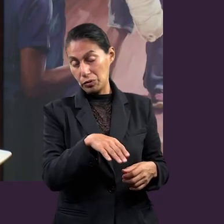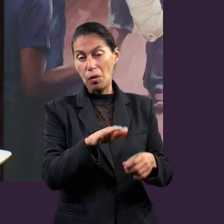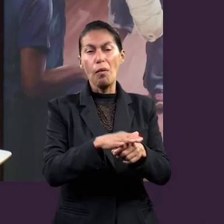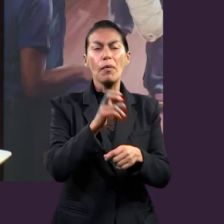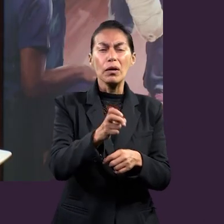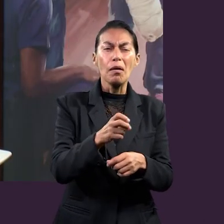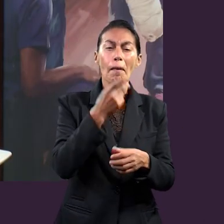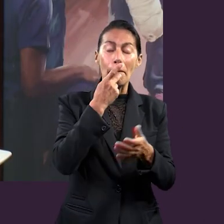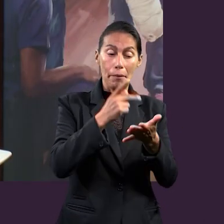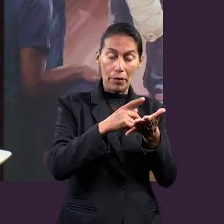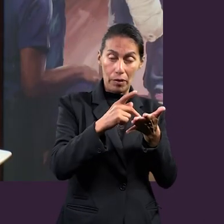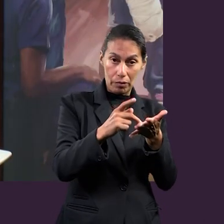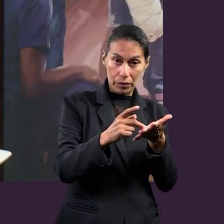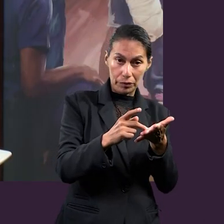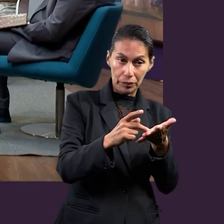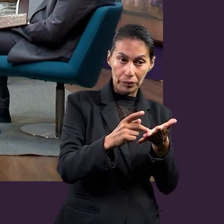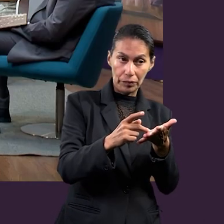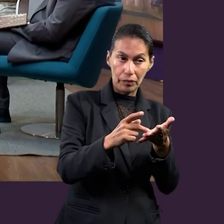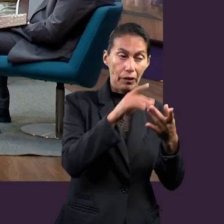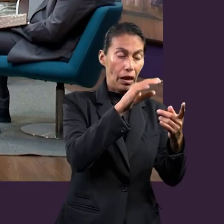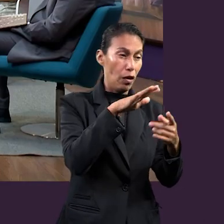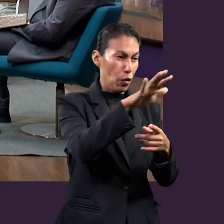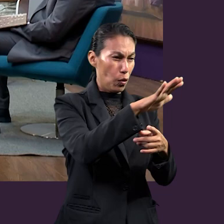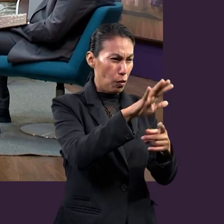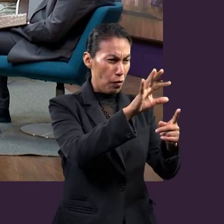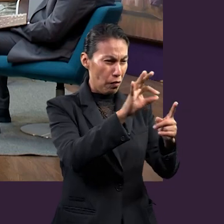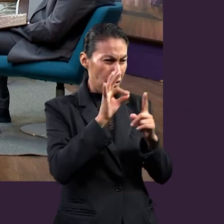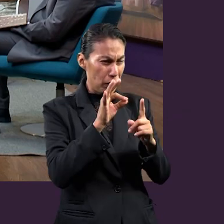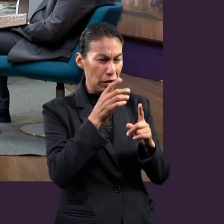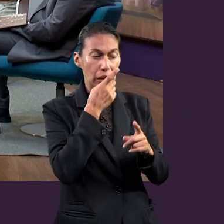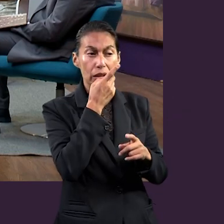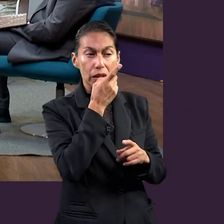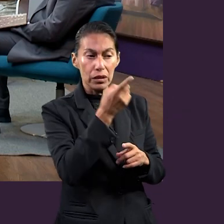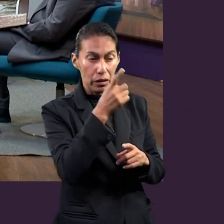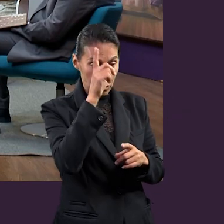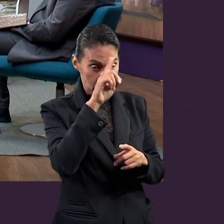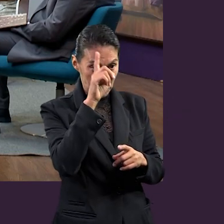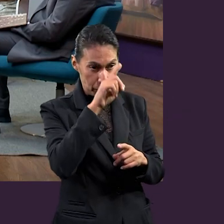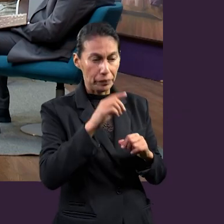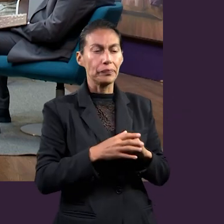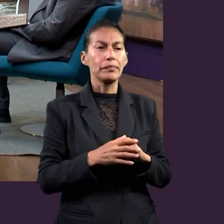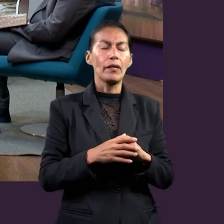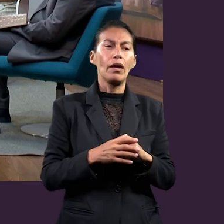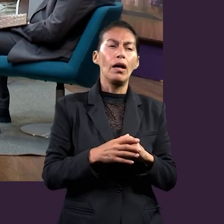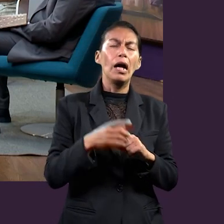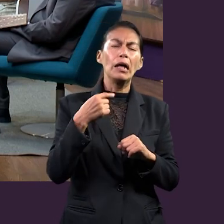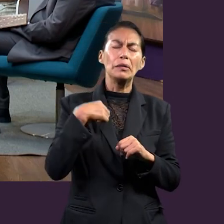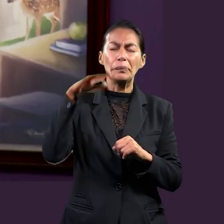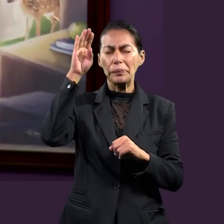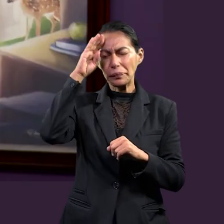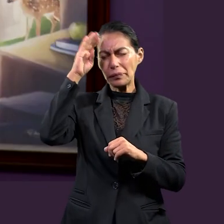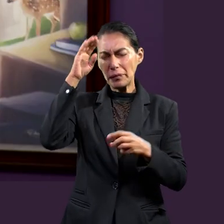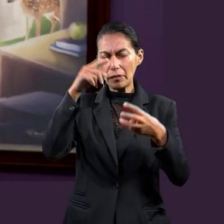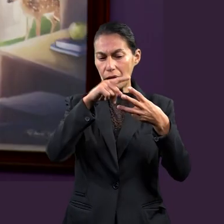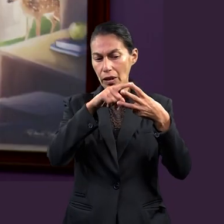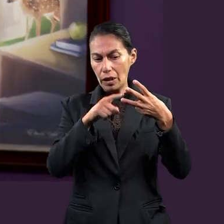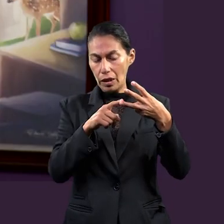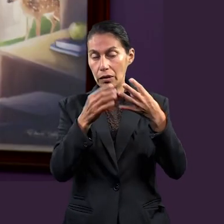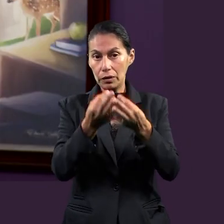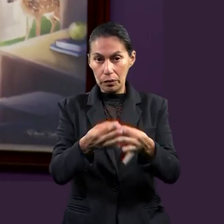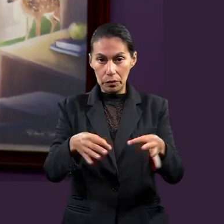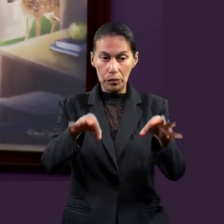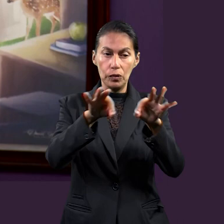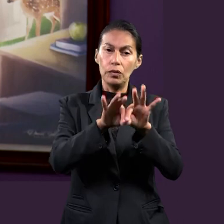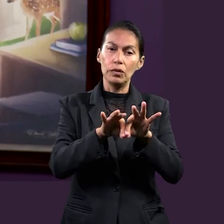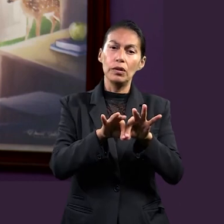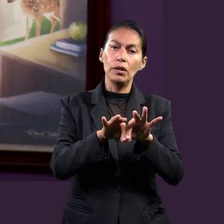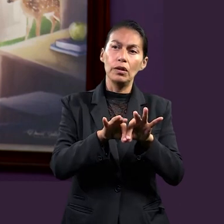Por eso, cuando Pablo está hablando a los efesios, quiere dejar algo en claro. Y yo creo que